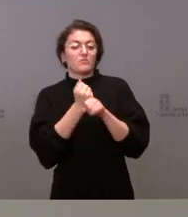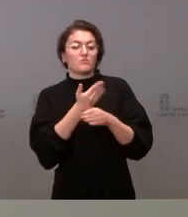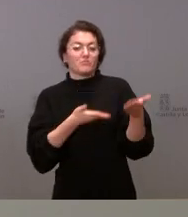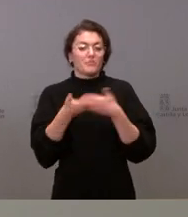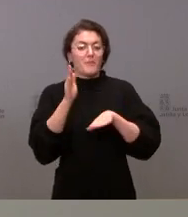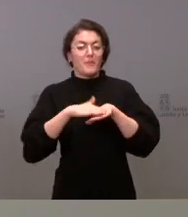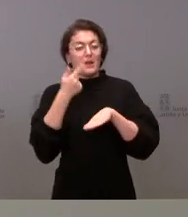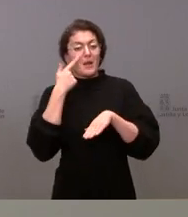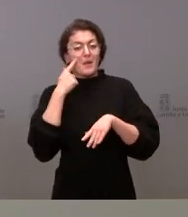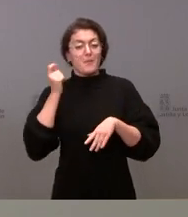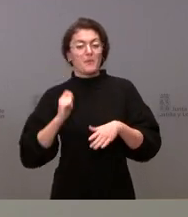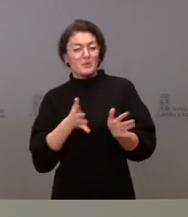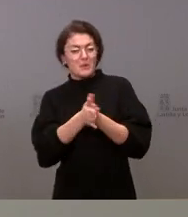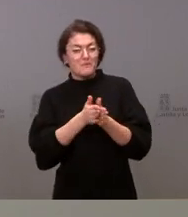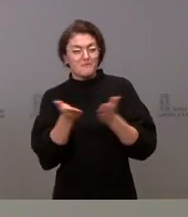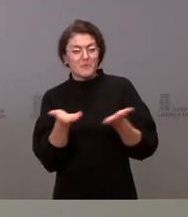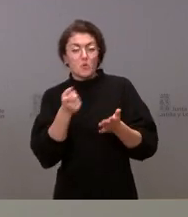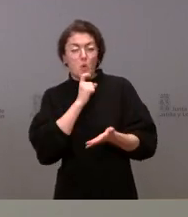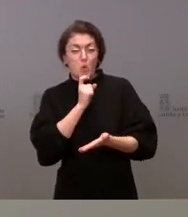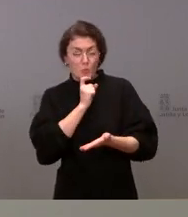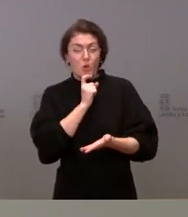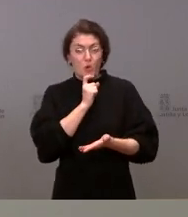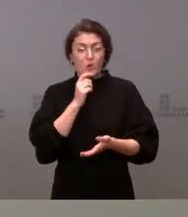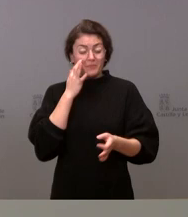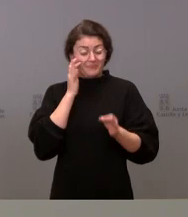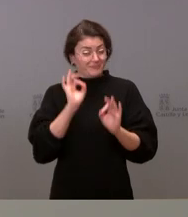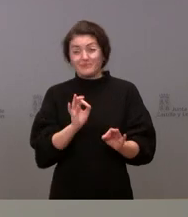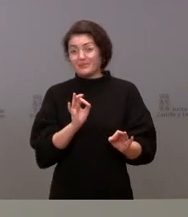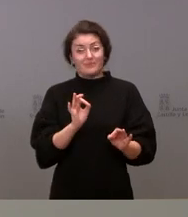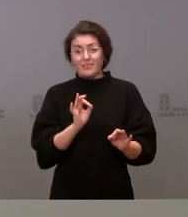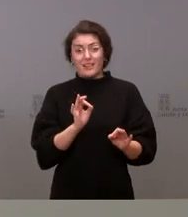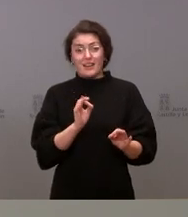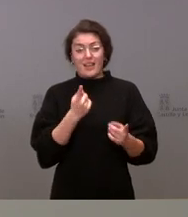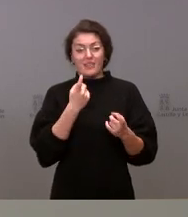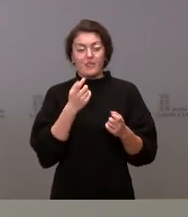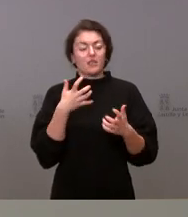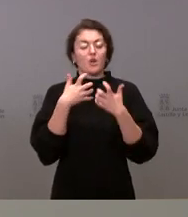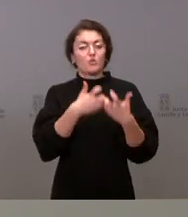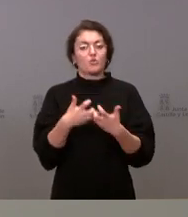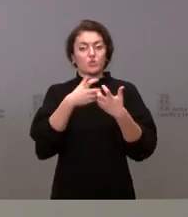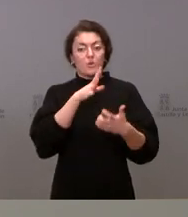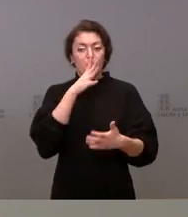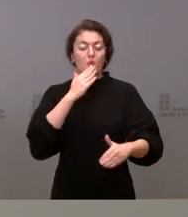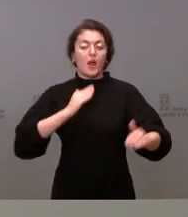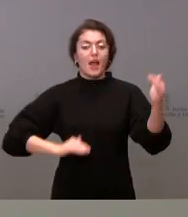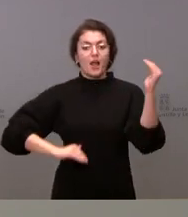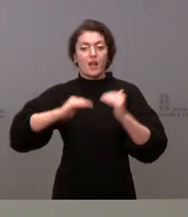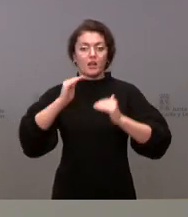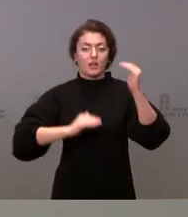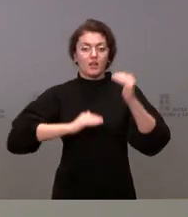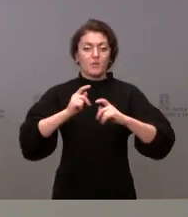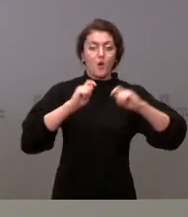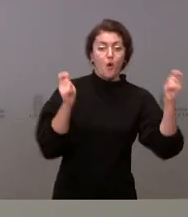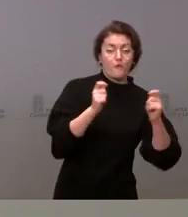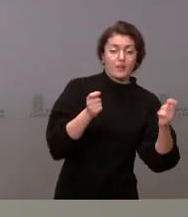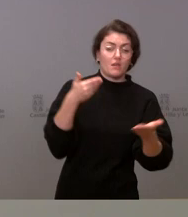profesionales lo que es evidente es que hay que luchar por ese equilibrio entre oferta y demanda no tenemos